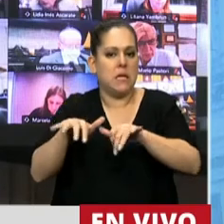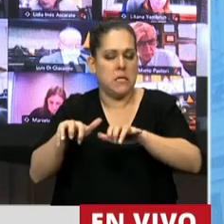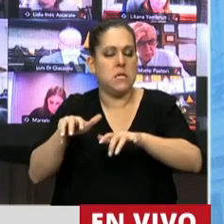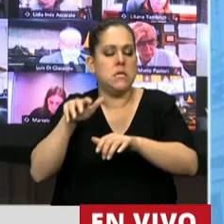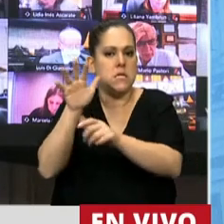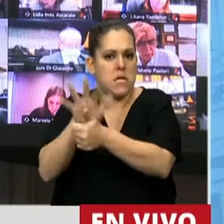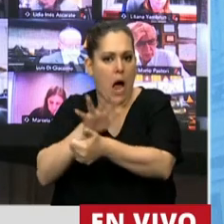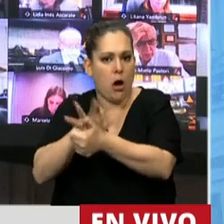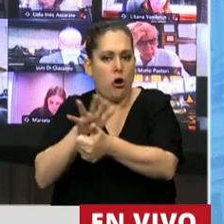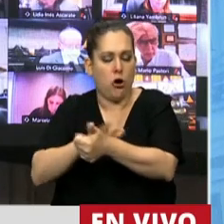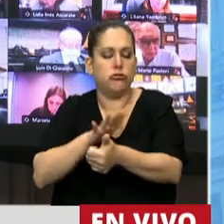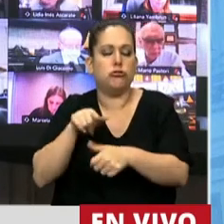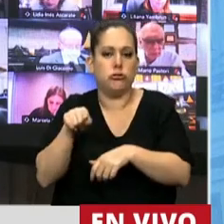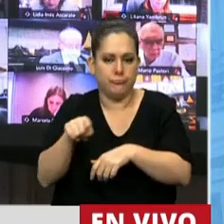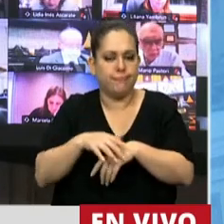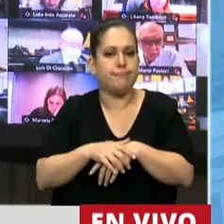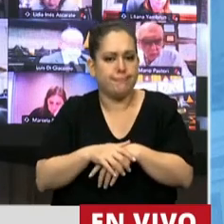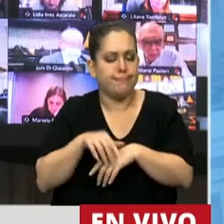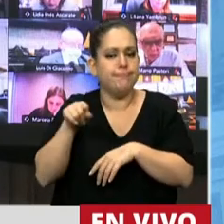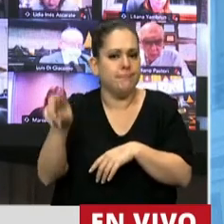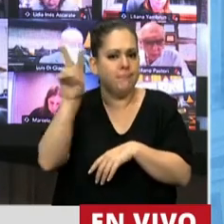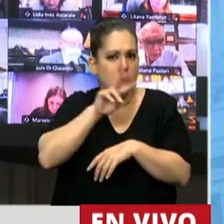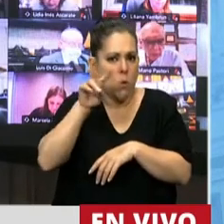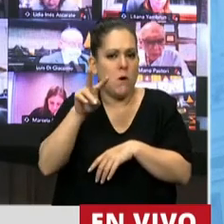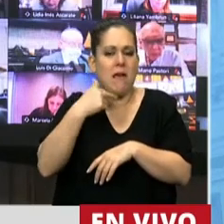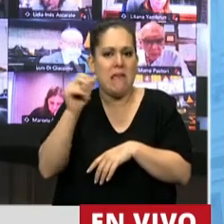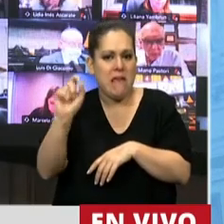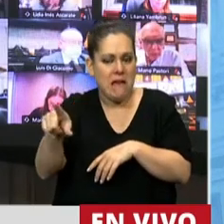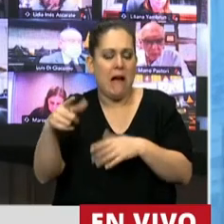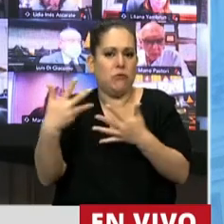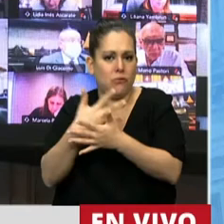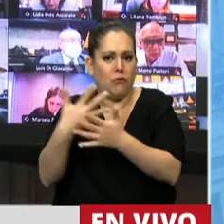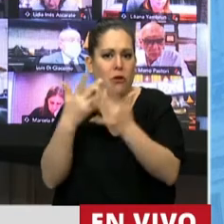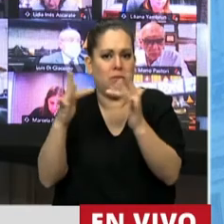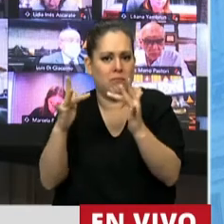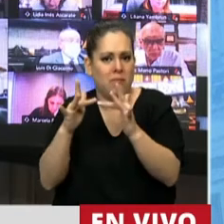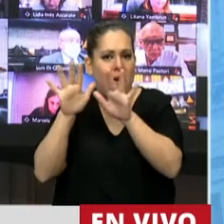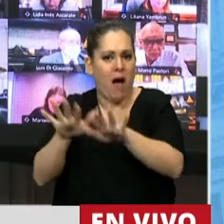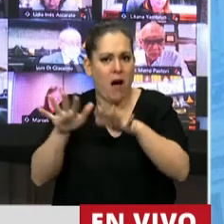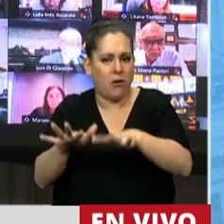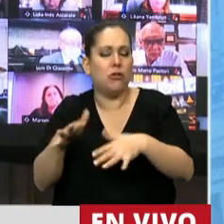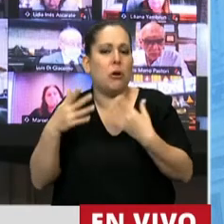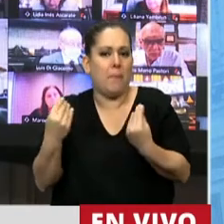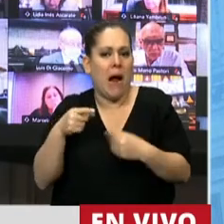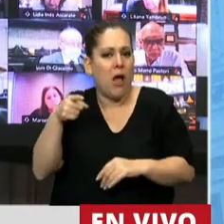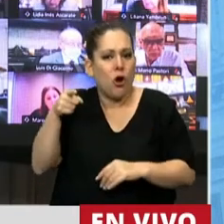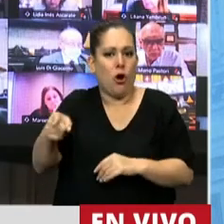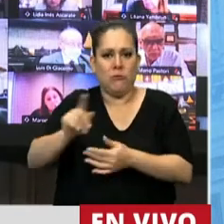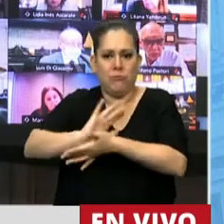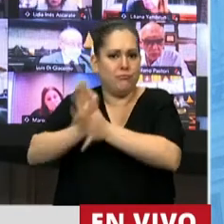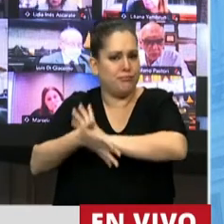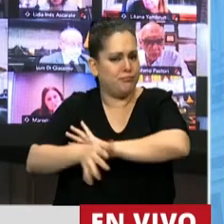luego de atravesar muchísimas situaciones dolorosas, fundó Mamá y Línea para combatir este delito e instalar